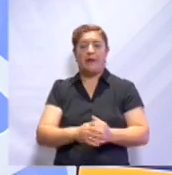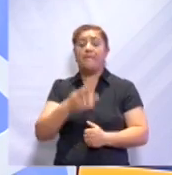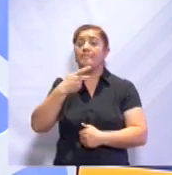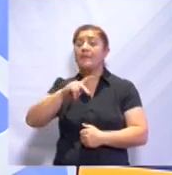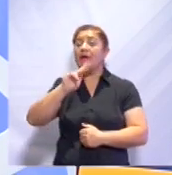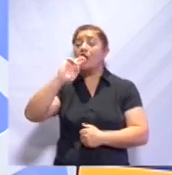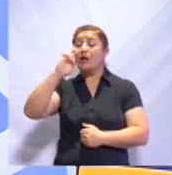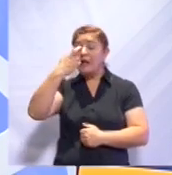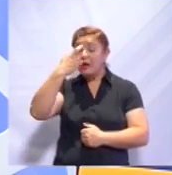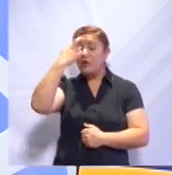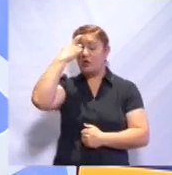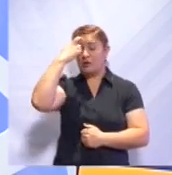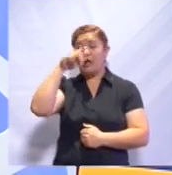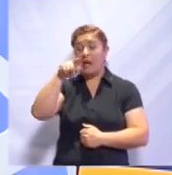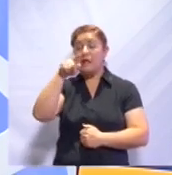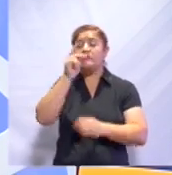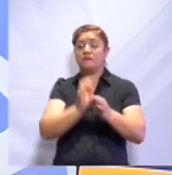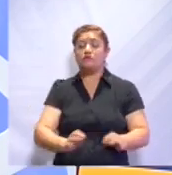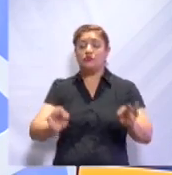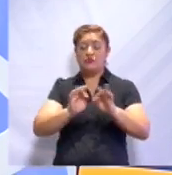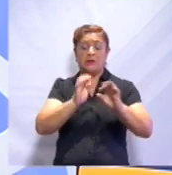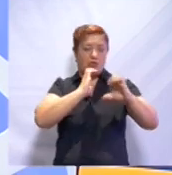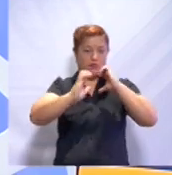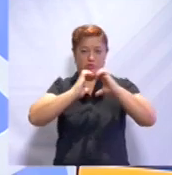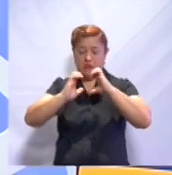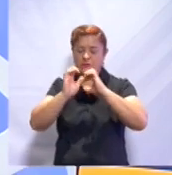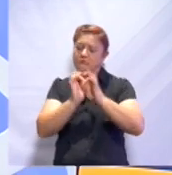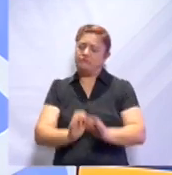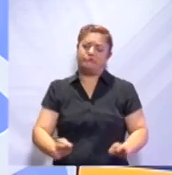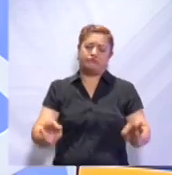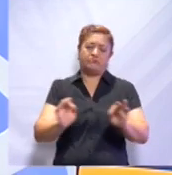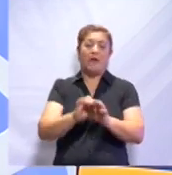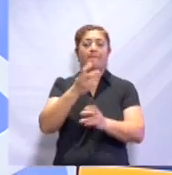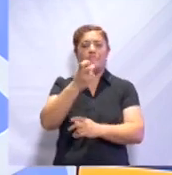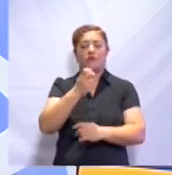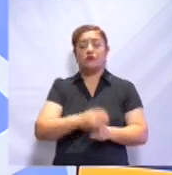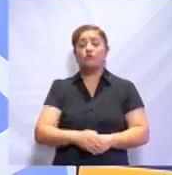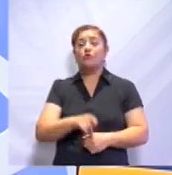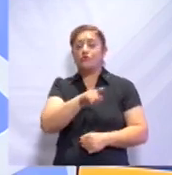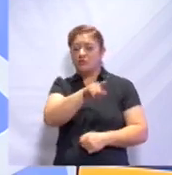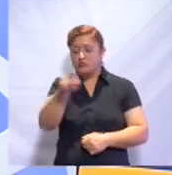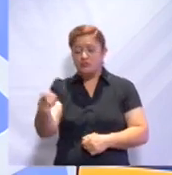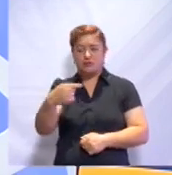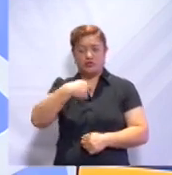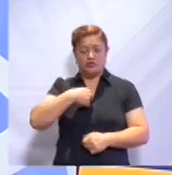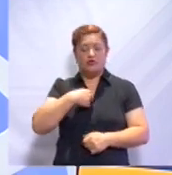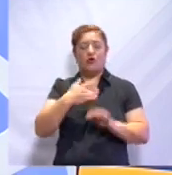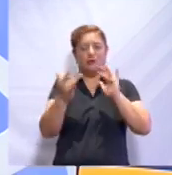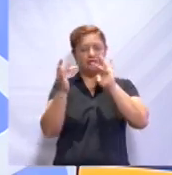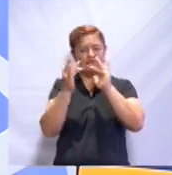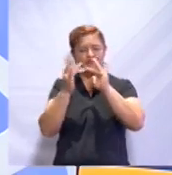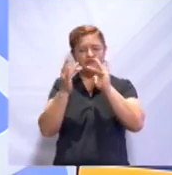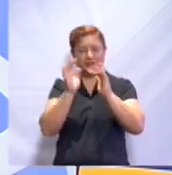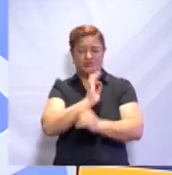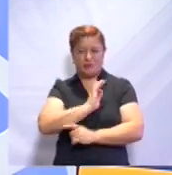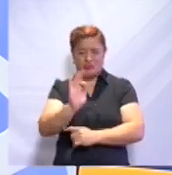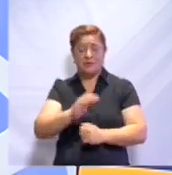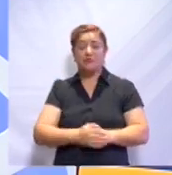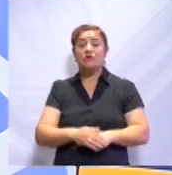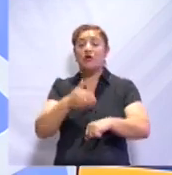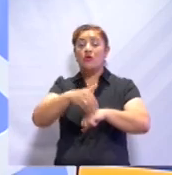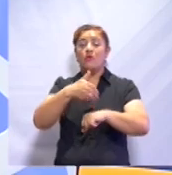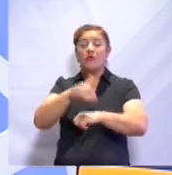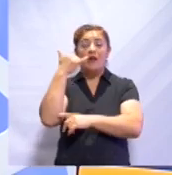la importancia de la comunicación. Por eso, una vez más, ustedes y nosotros vamos a poder estar en contacto a través de los números